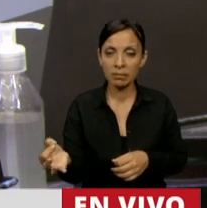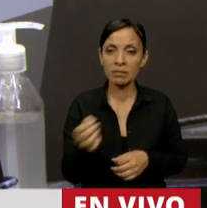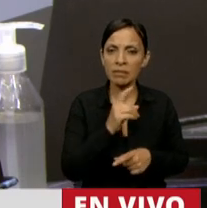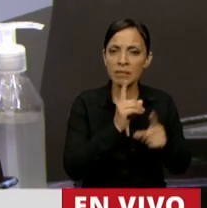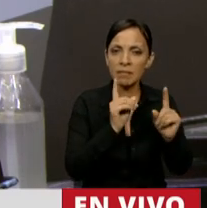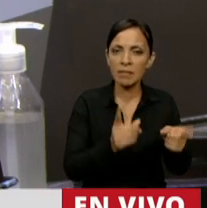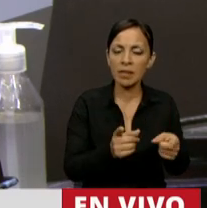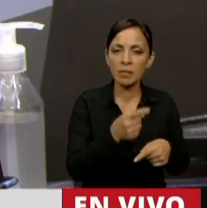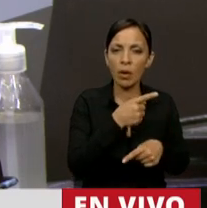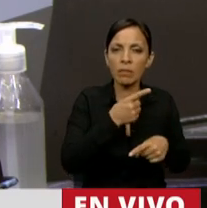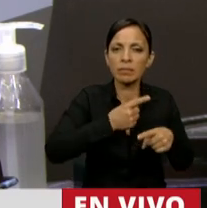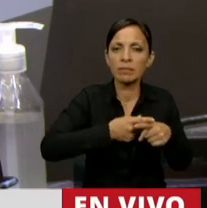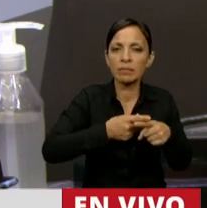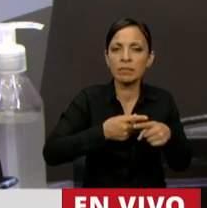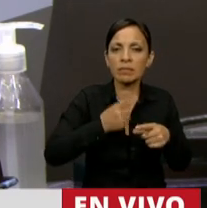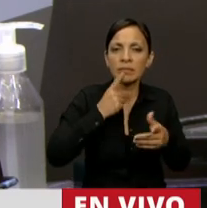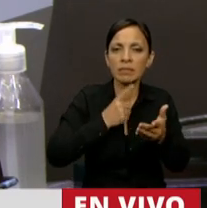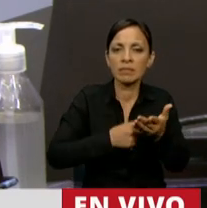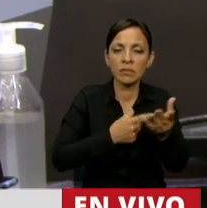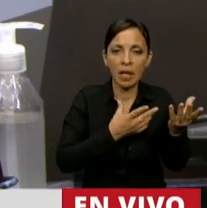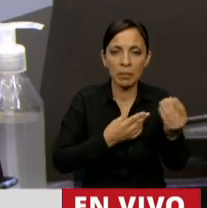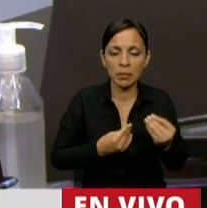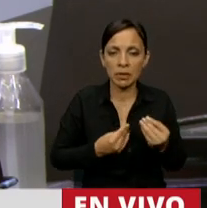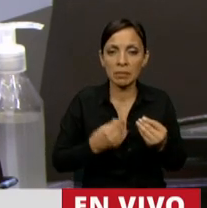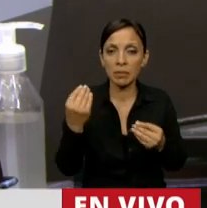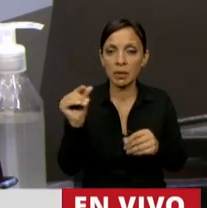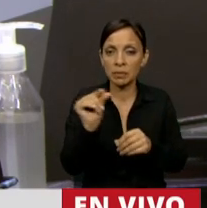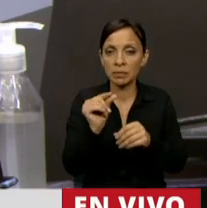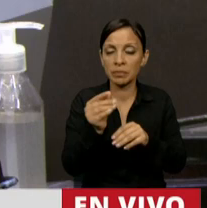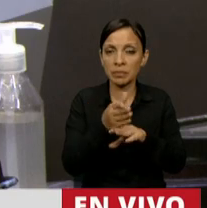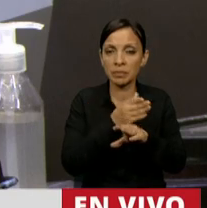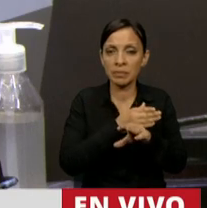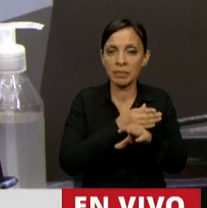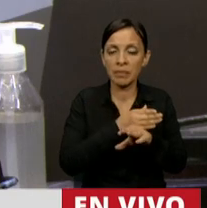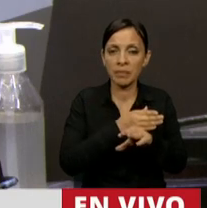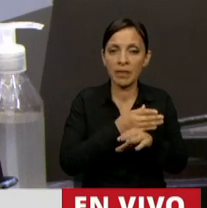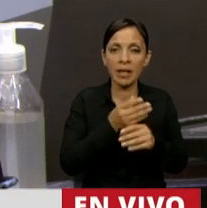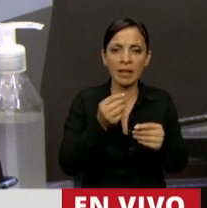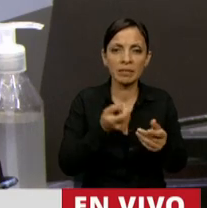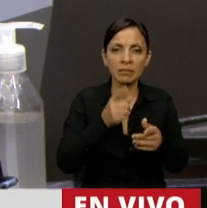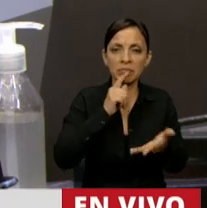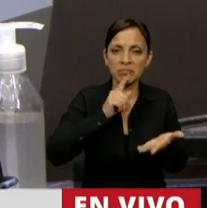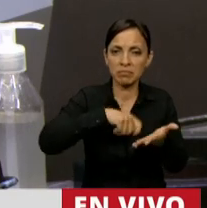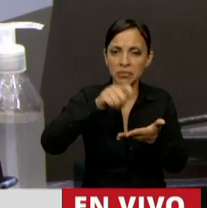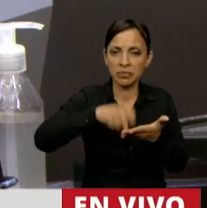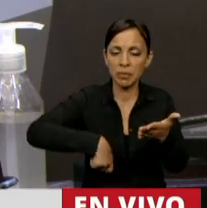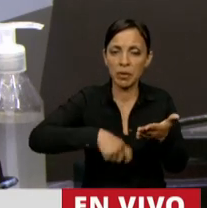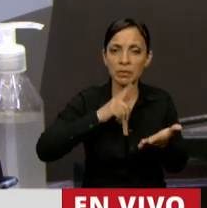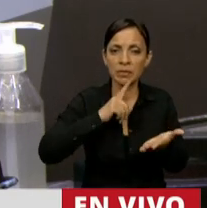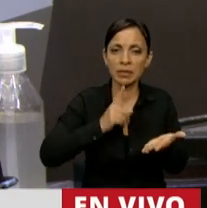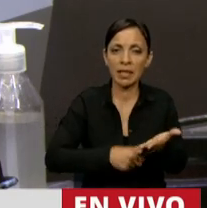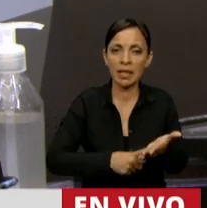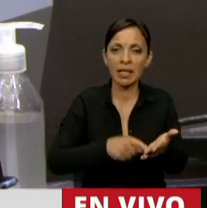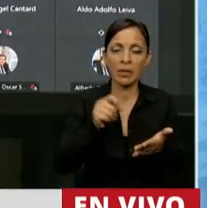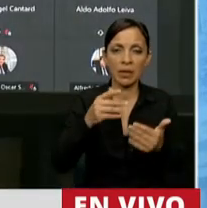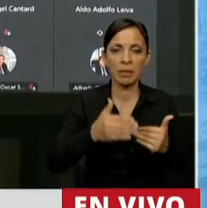consienten nuestra posición, porque un rato antes de las 12 de la noche sacó un decreto de prórroga de ordinarias, que es lo que a le compete.